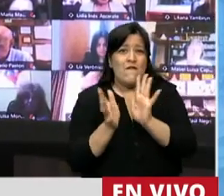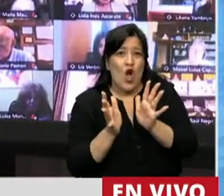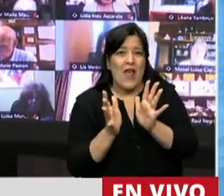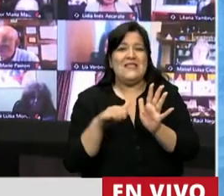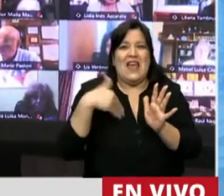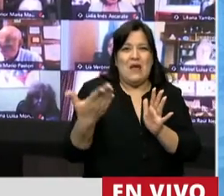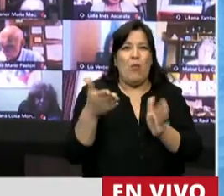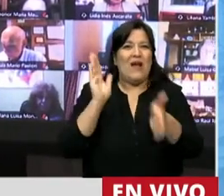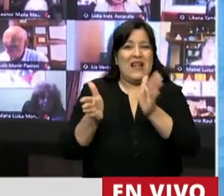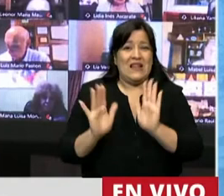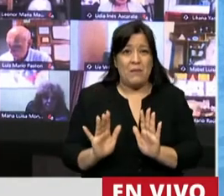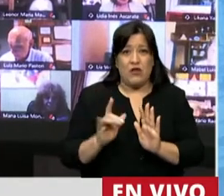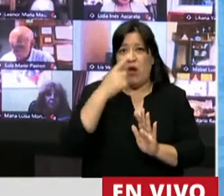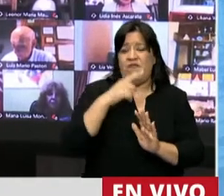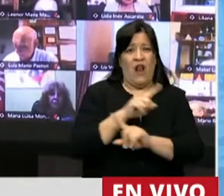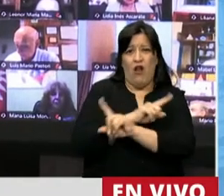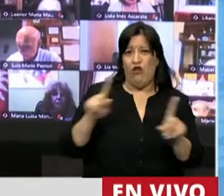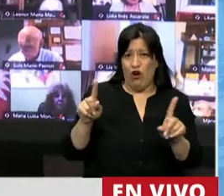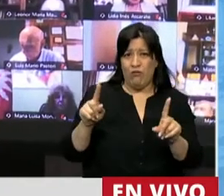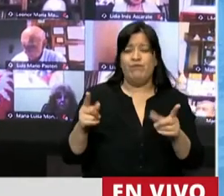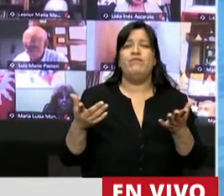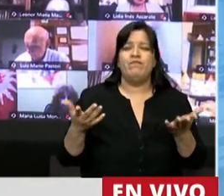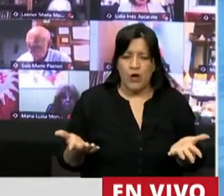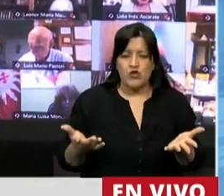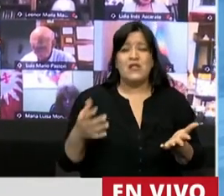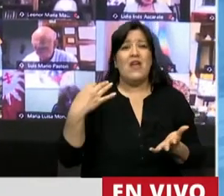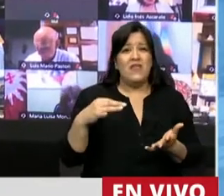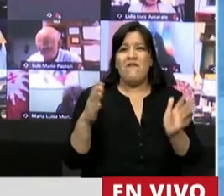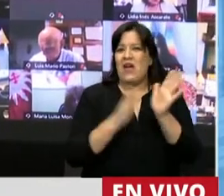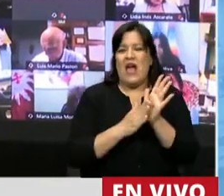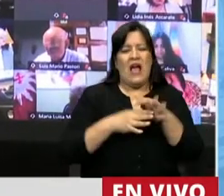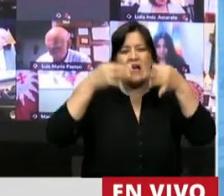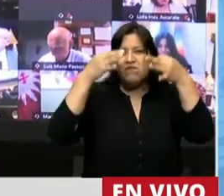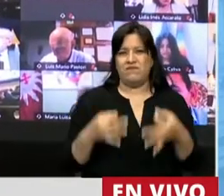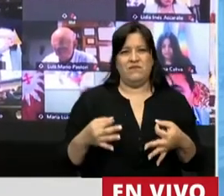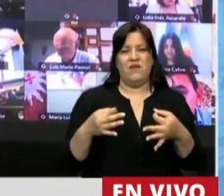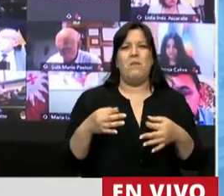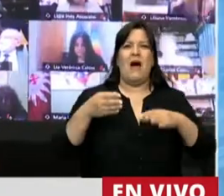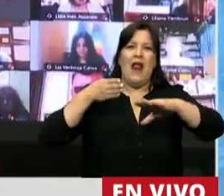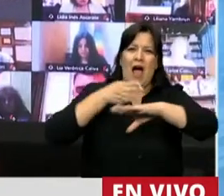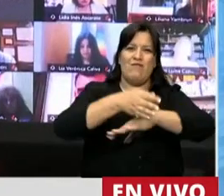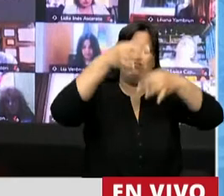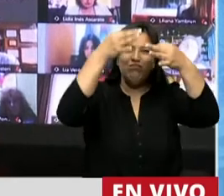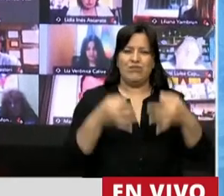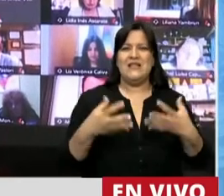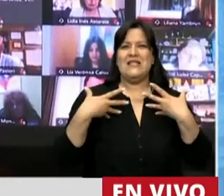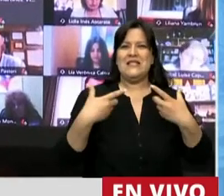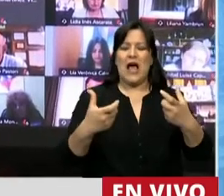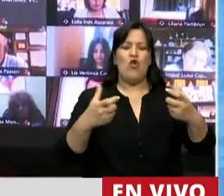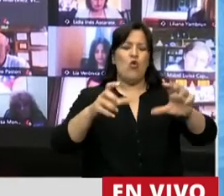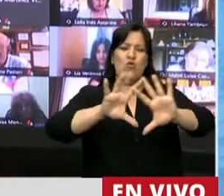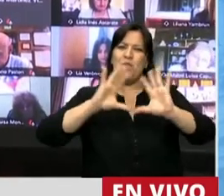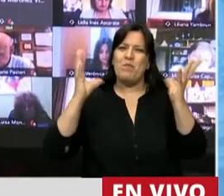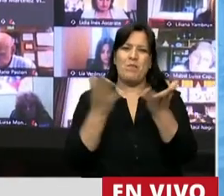en cada situación es de vital importancia garantizar el acceso a la salud universal para